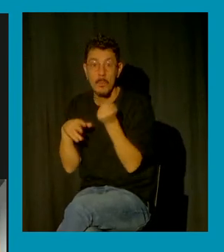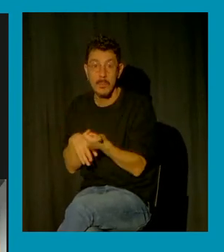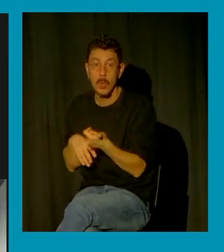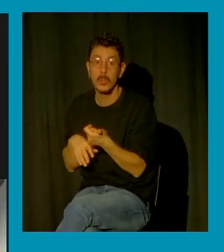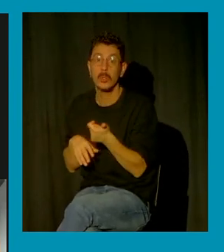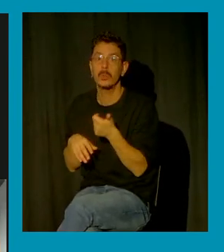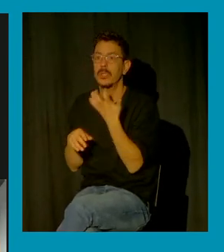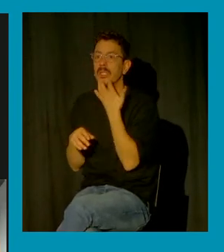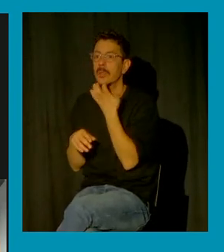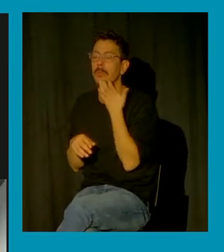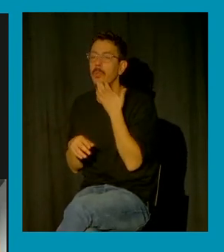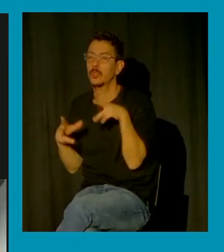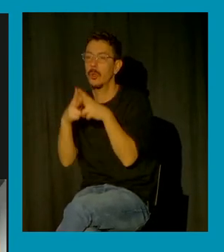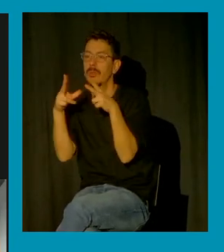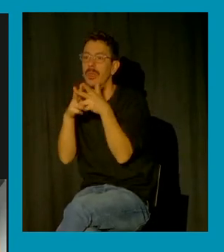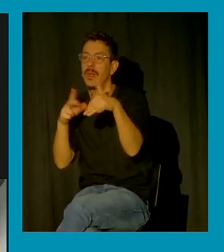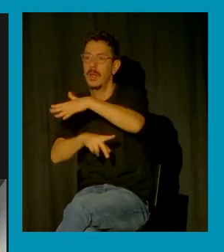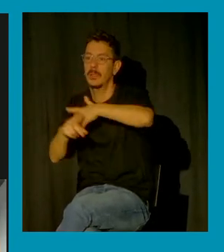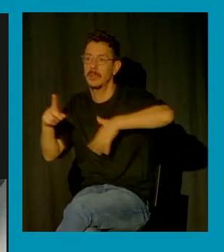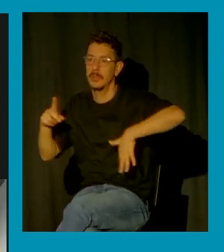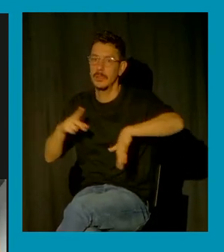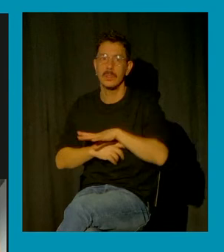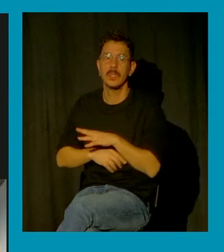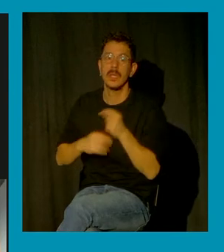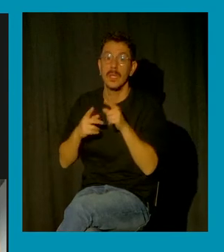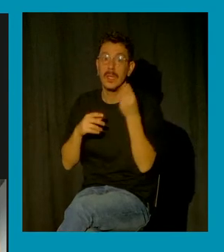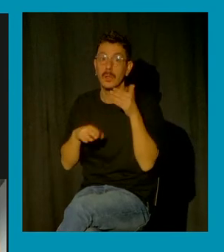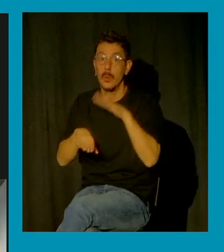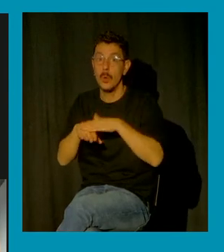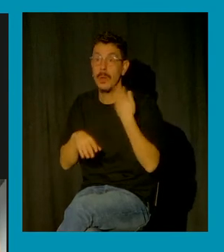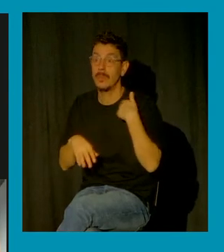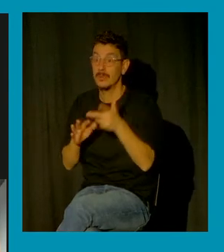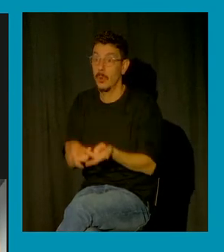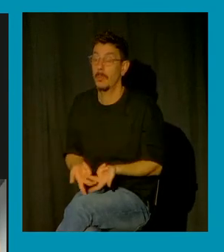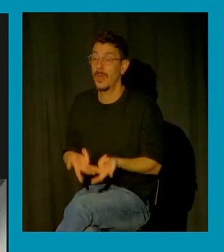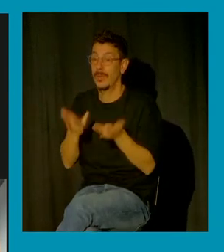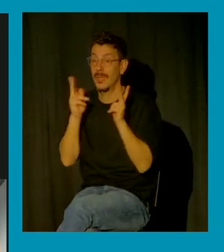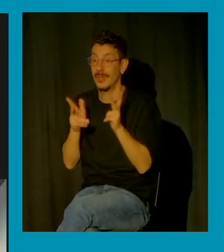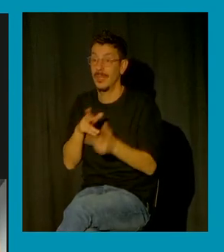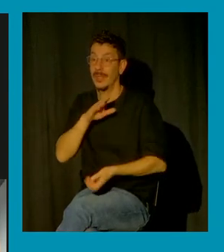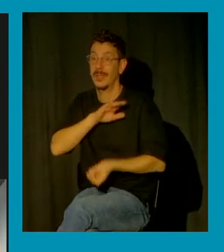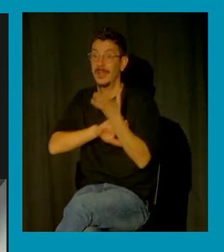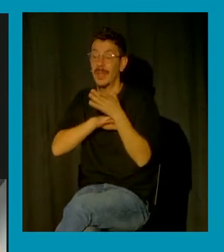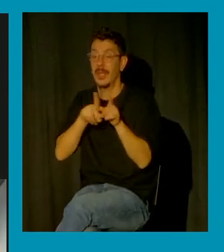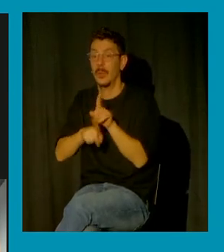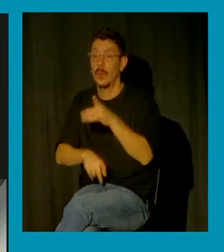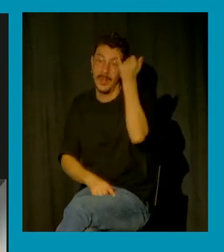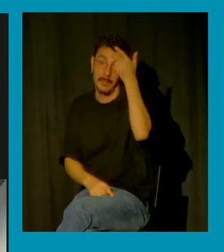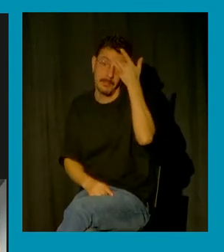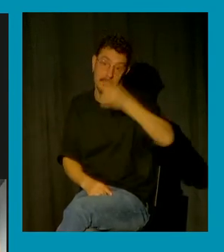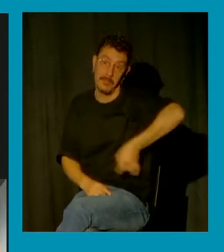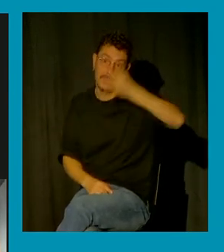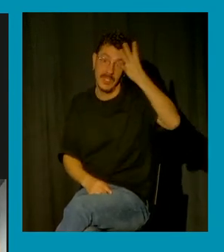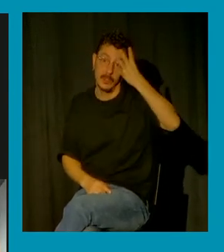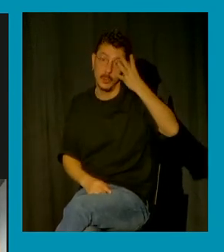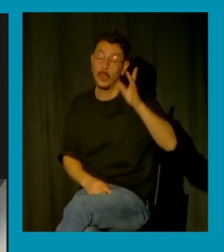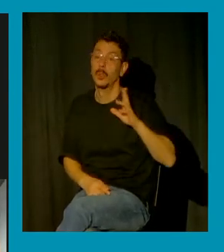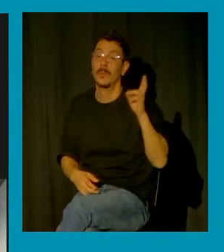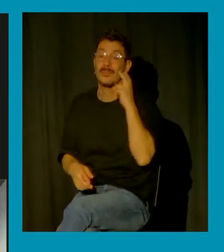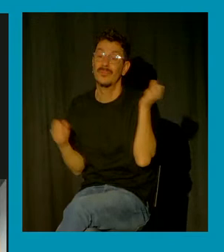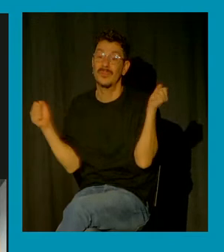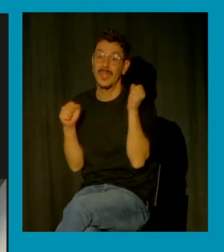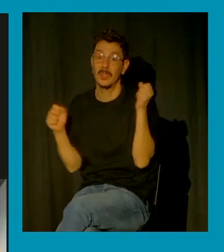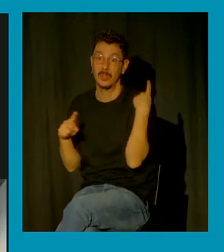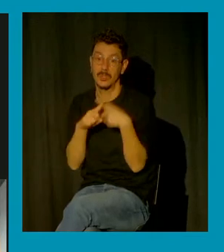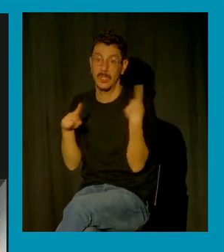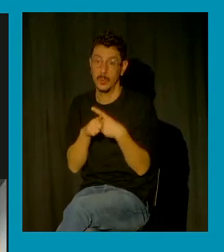y culturales que estaban cruzando el momento y que permitieron crear el hito del terror sexual de finales de la época victoriana cuando ella